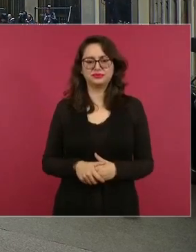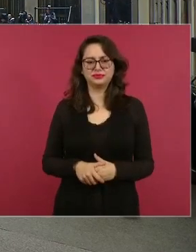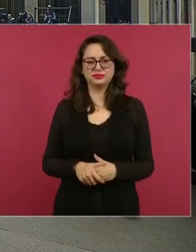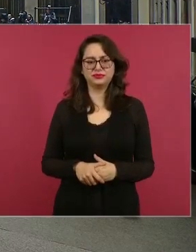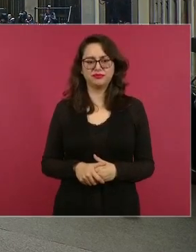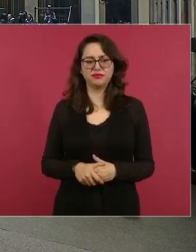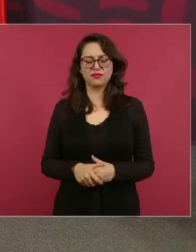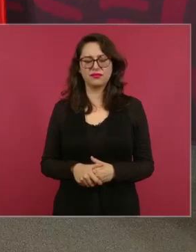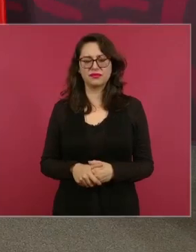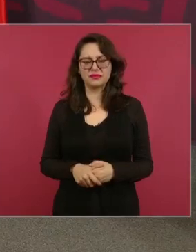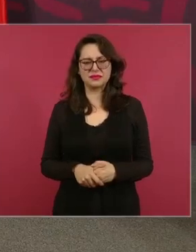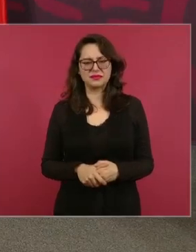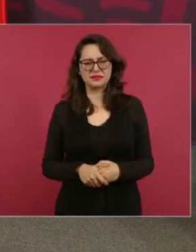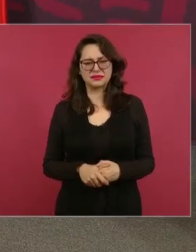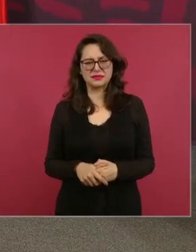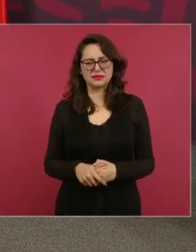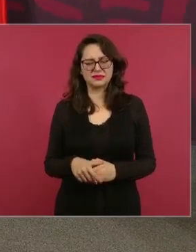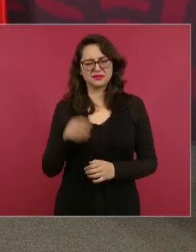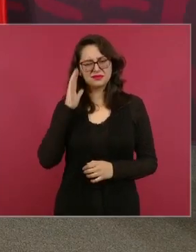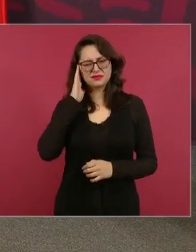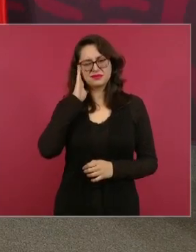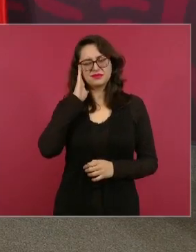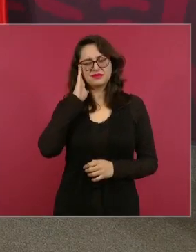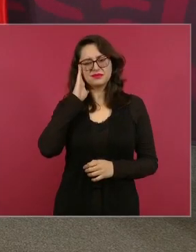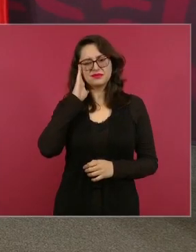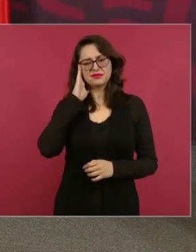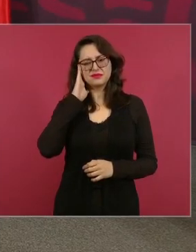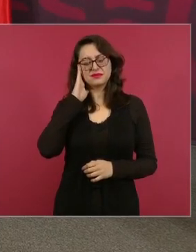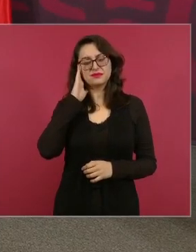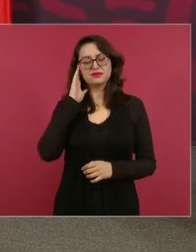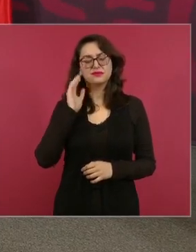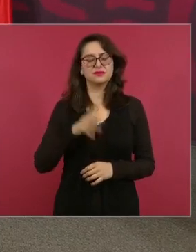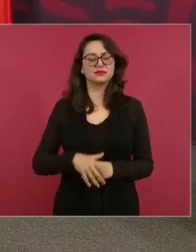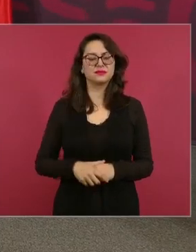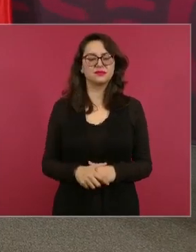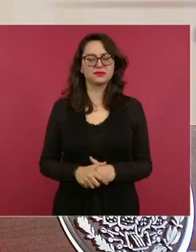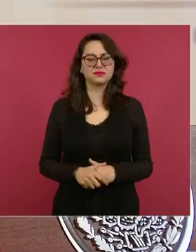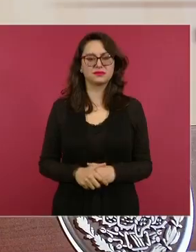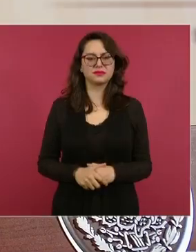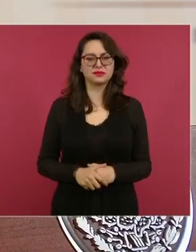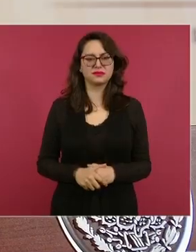viene viene viene viene viene